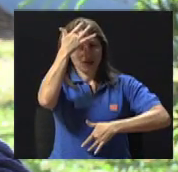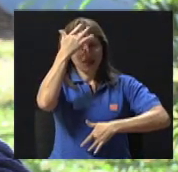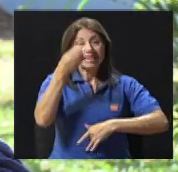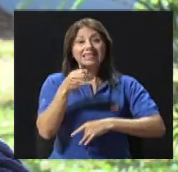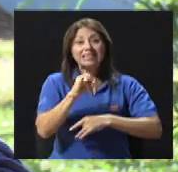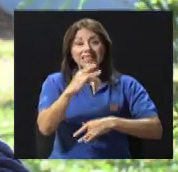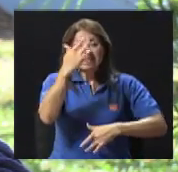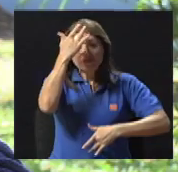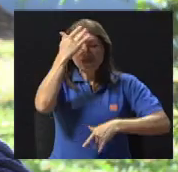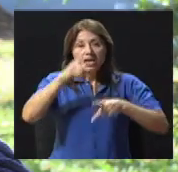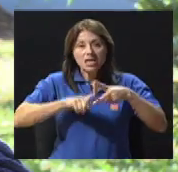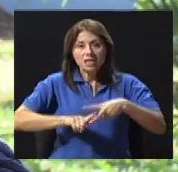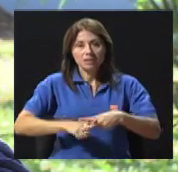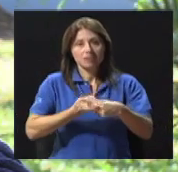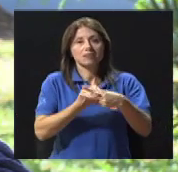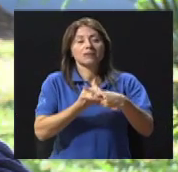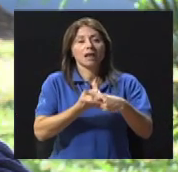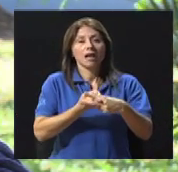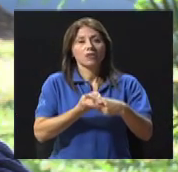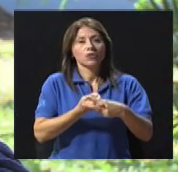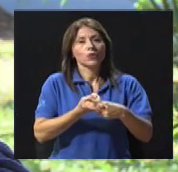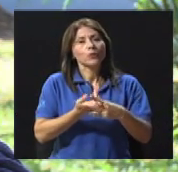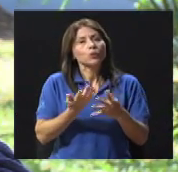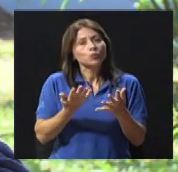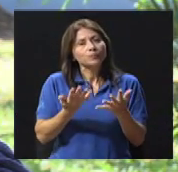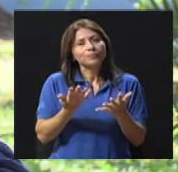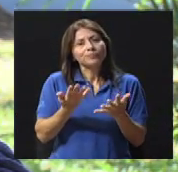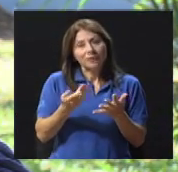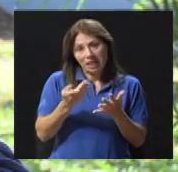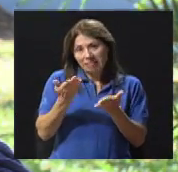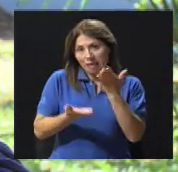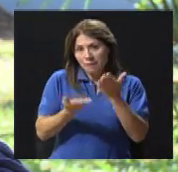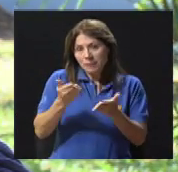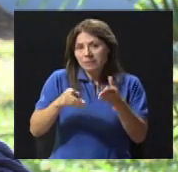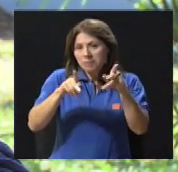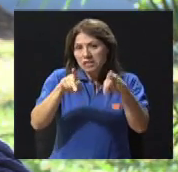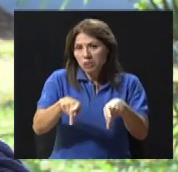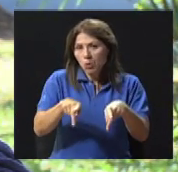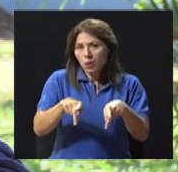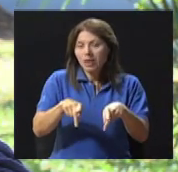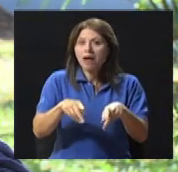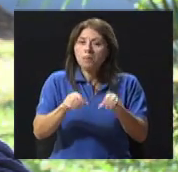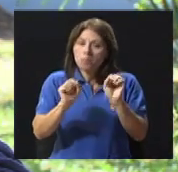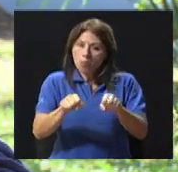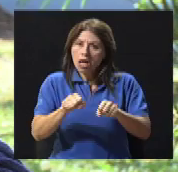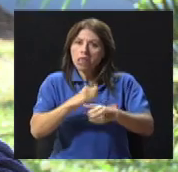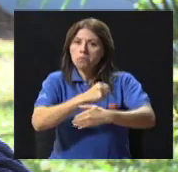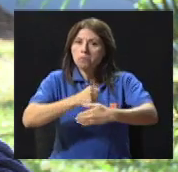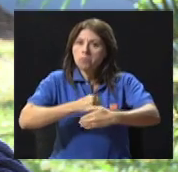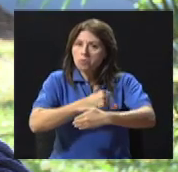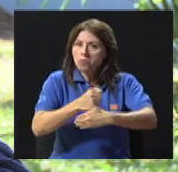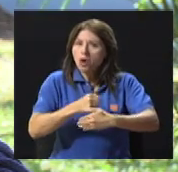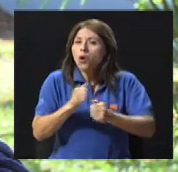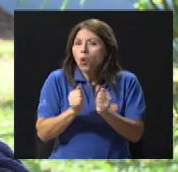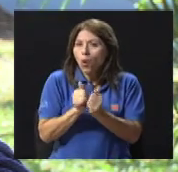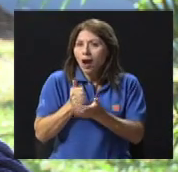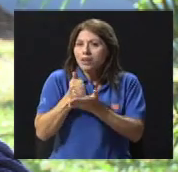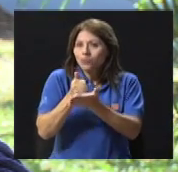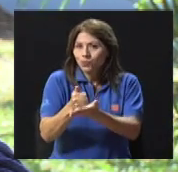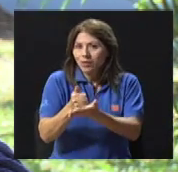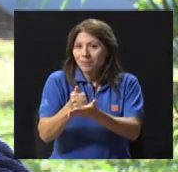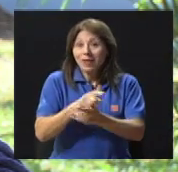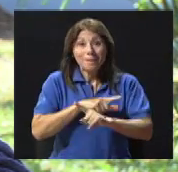podría ser que pudiera seguir con ayuda a alguna receta. Si ya va más avanzada la